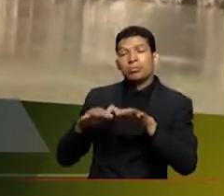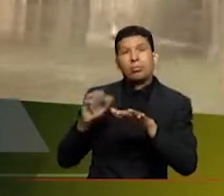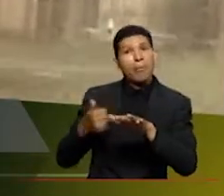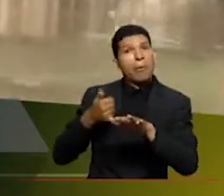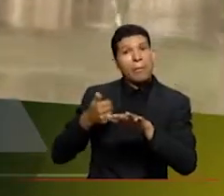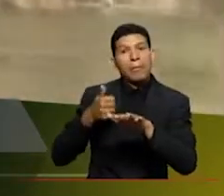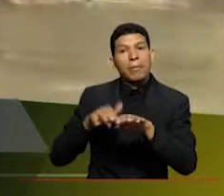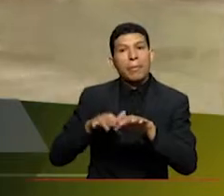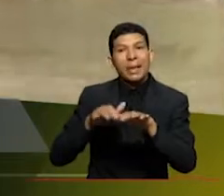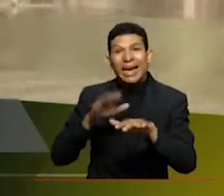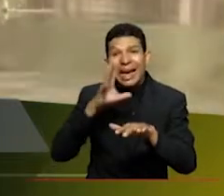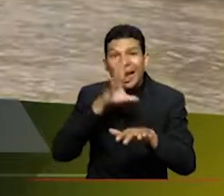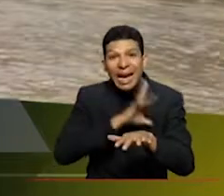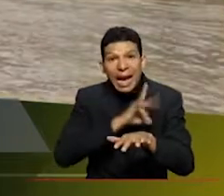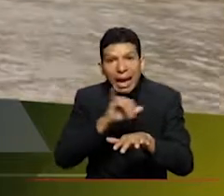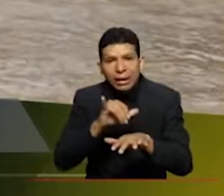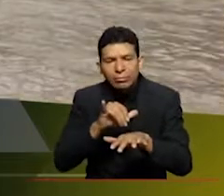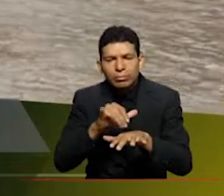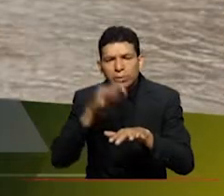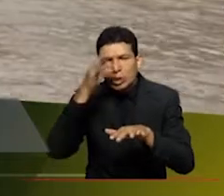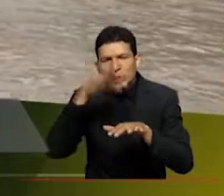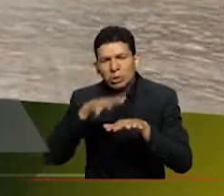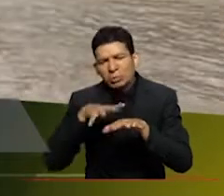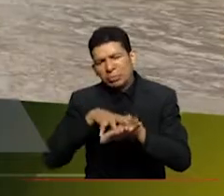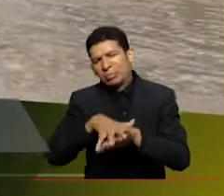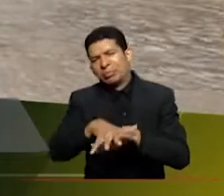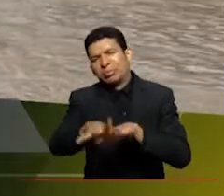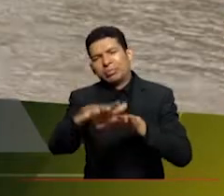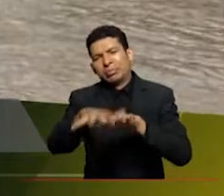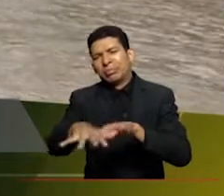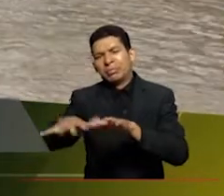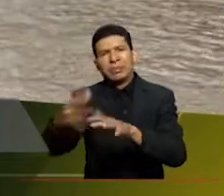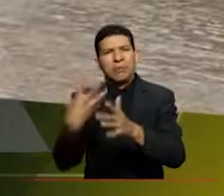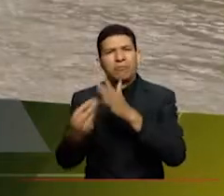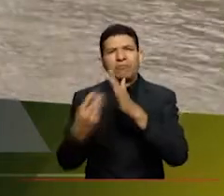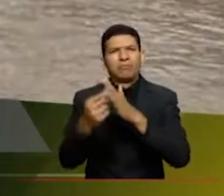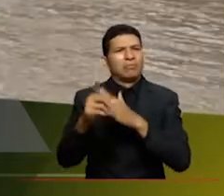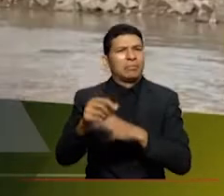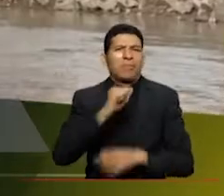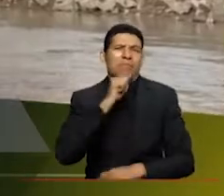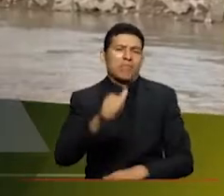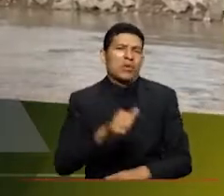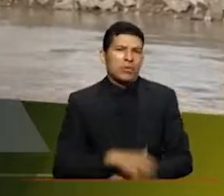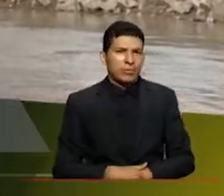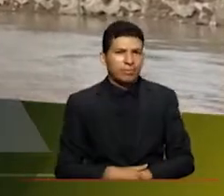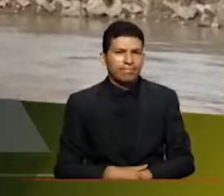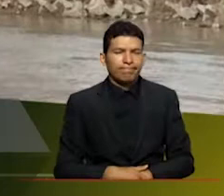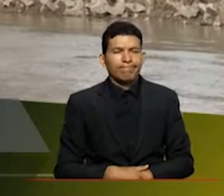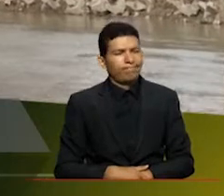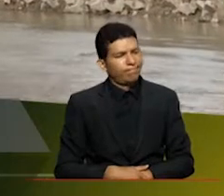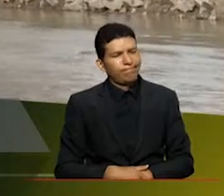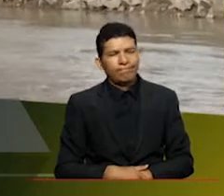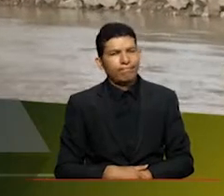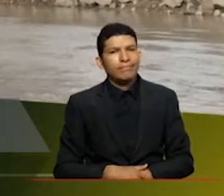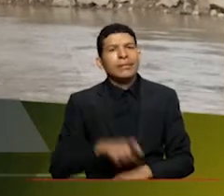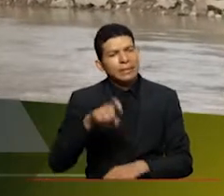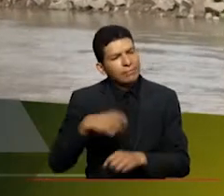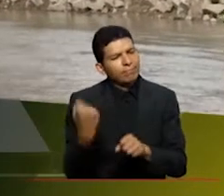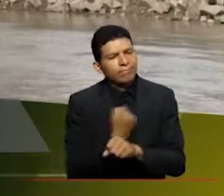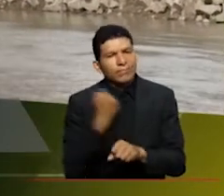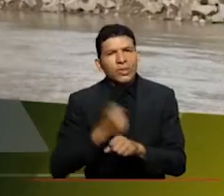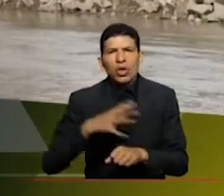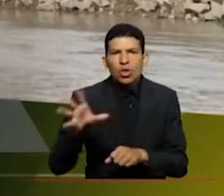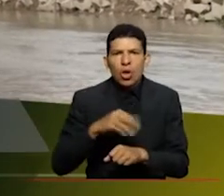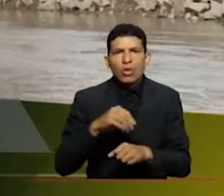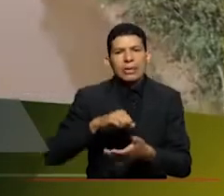pasa la ciudad de cali salen unas condiciones lamentables y eso no lo podemos seguir permitiendo entonces tenemos que trabajar todos los actores en el territorio las